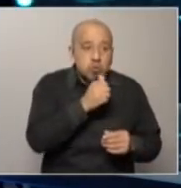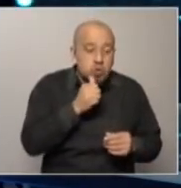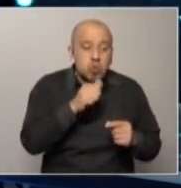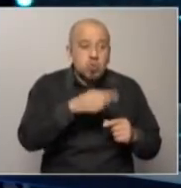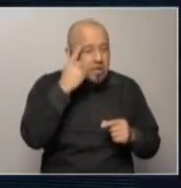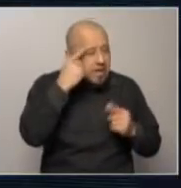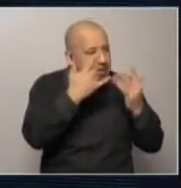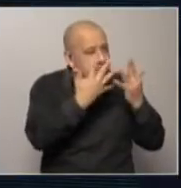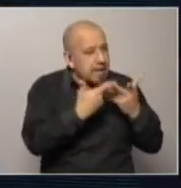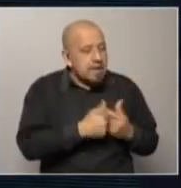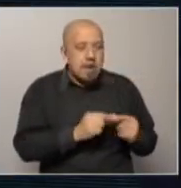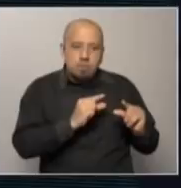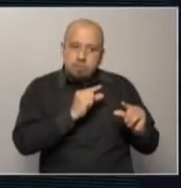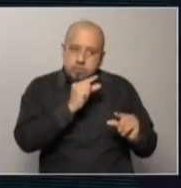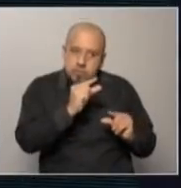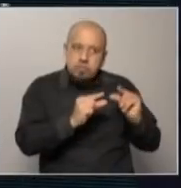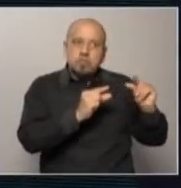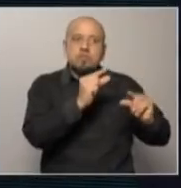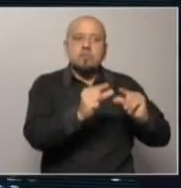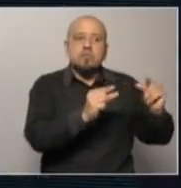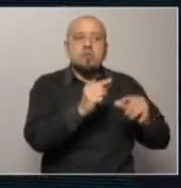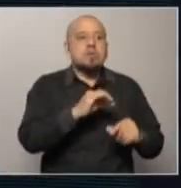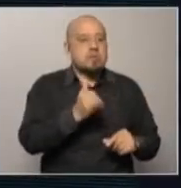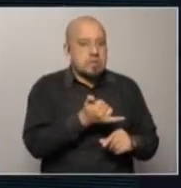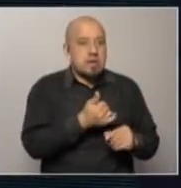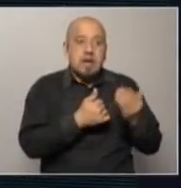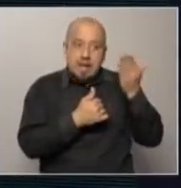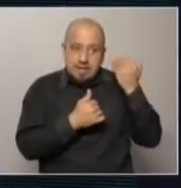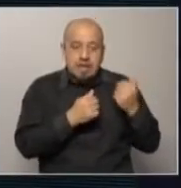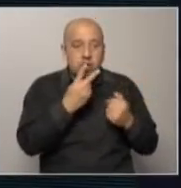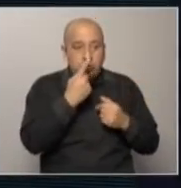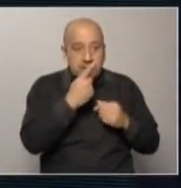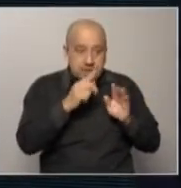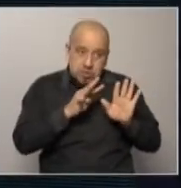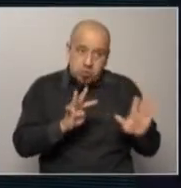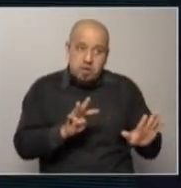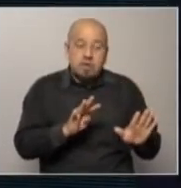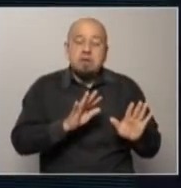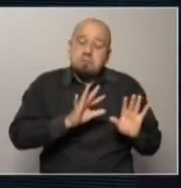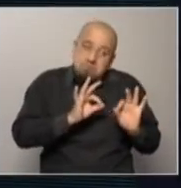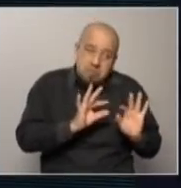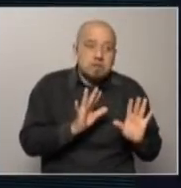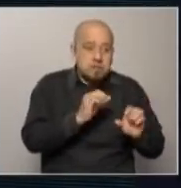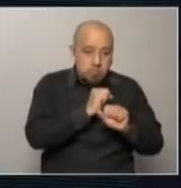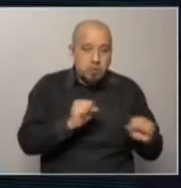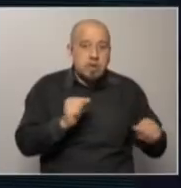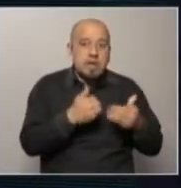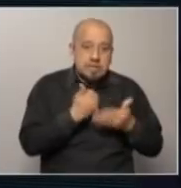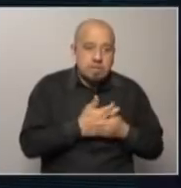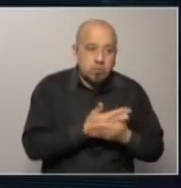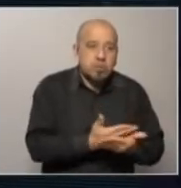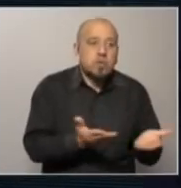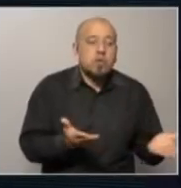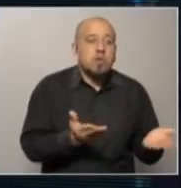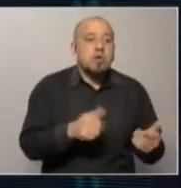estrategia económica más gradual de reducción del déficit fiscal ya era en 2019 razonable viable lo mostró de que este año